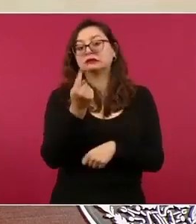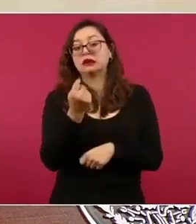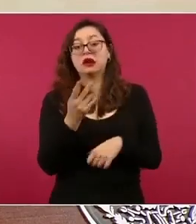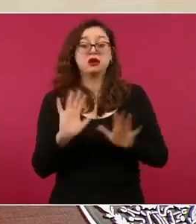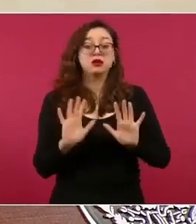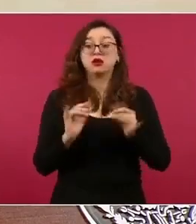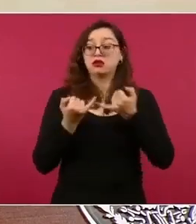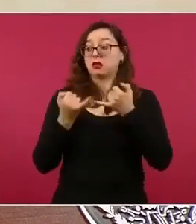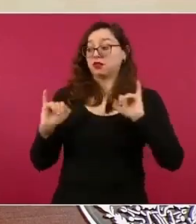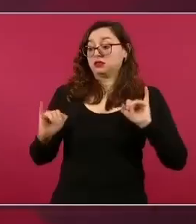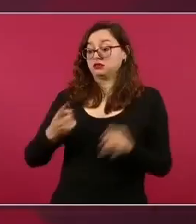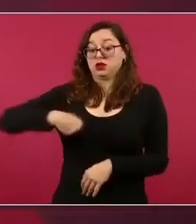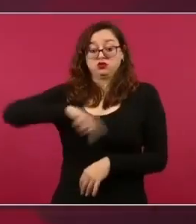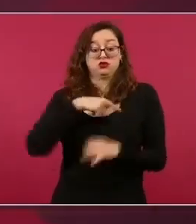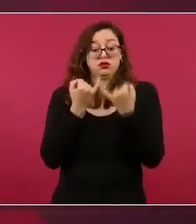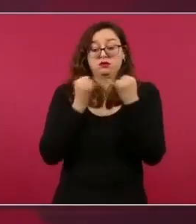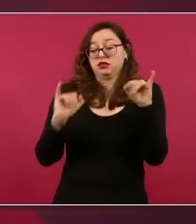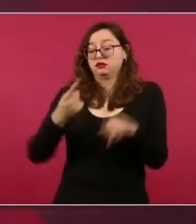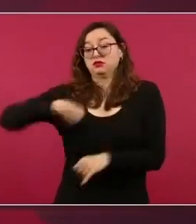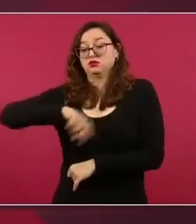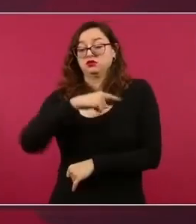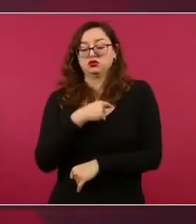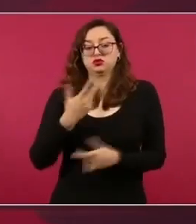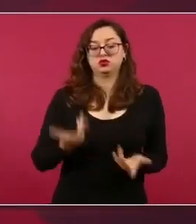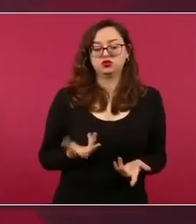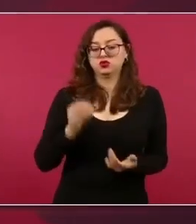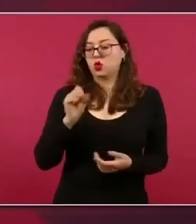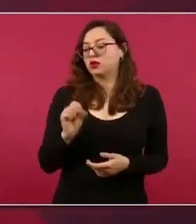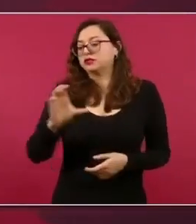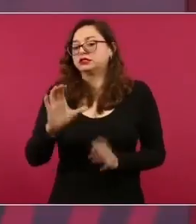de la llamada sociedad civil. Y de repente